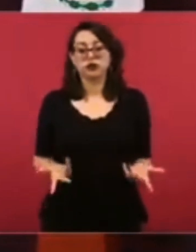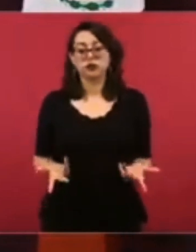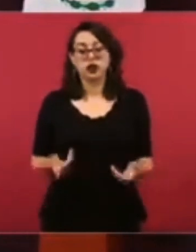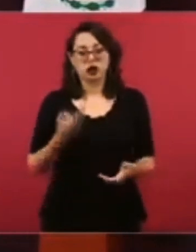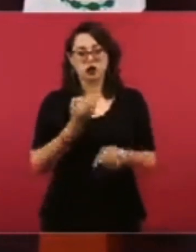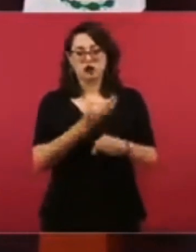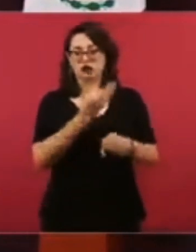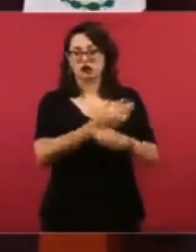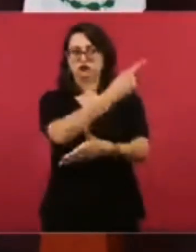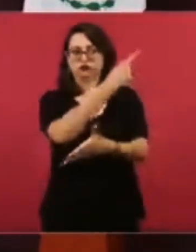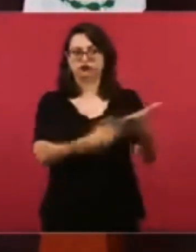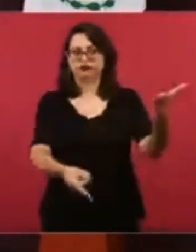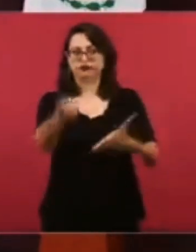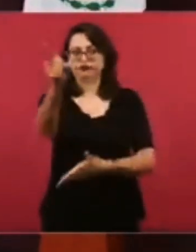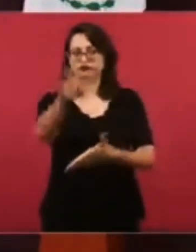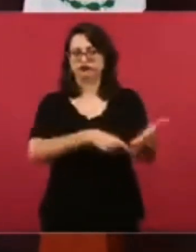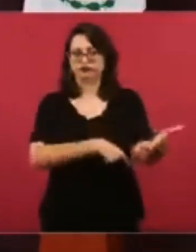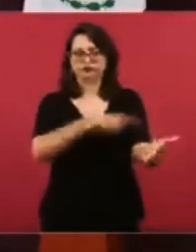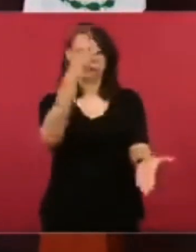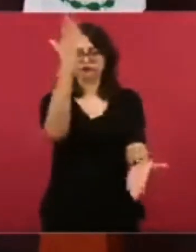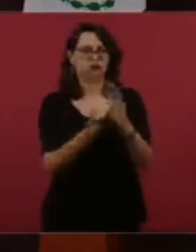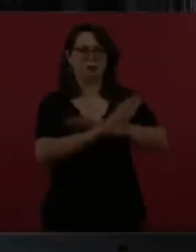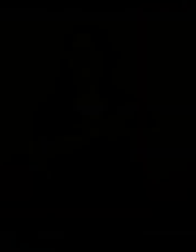se detuvo la destrucción.